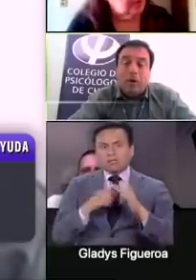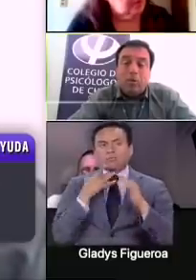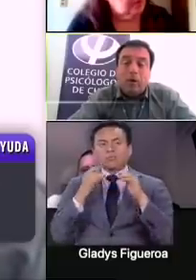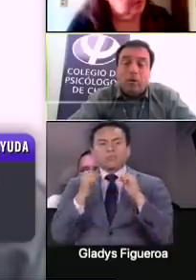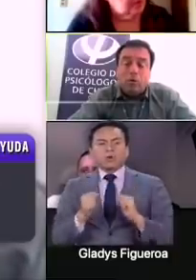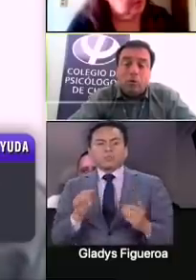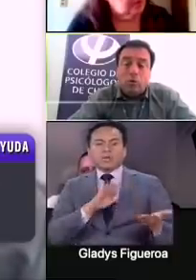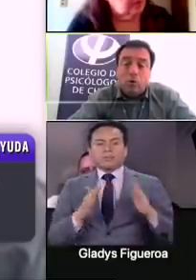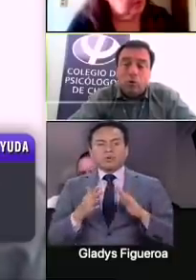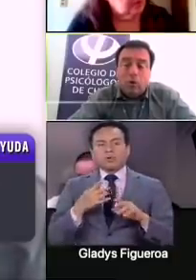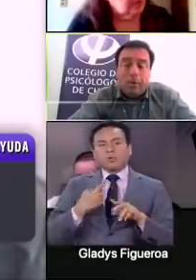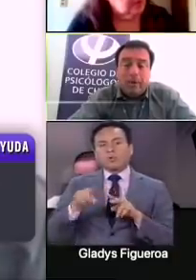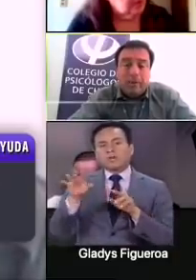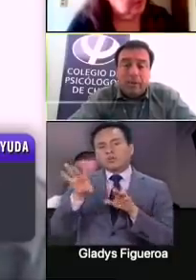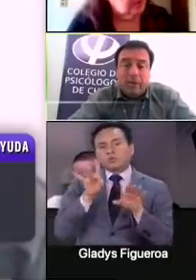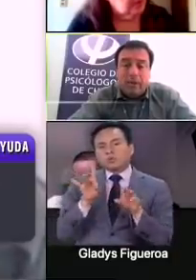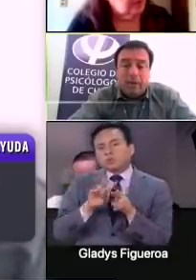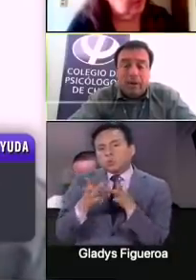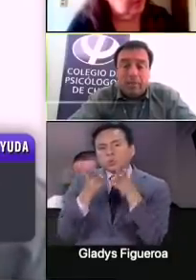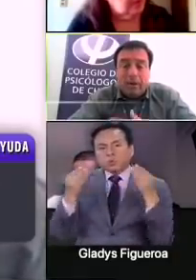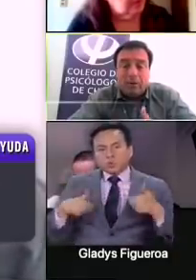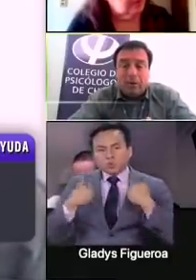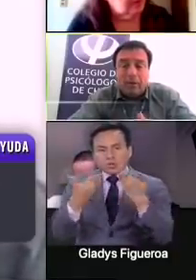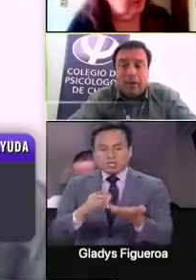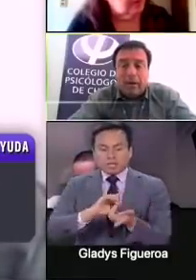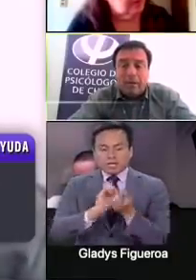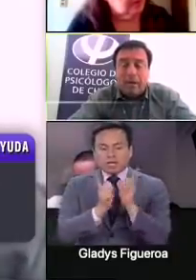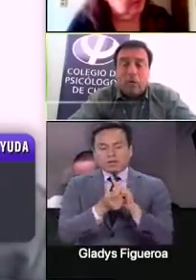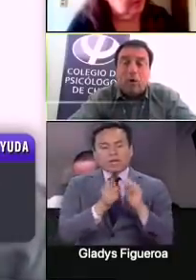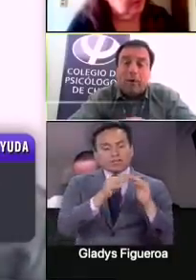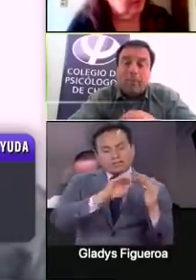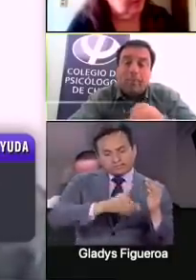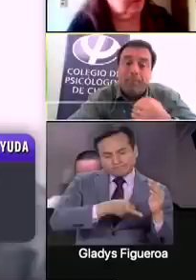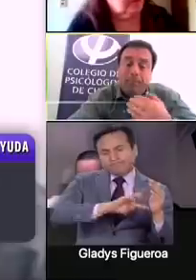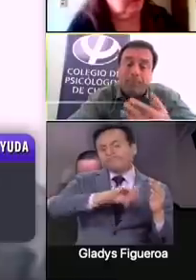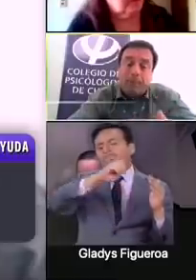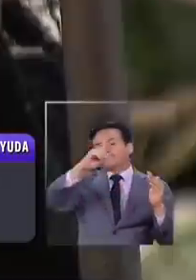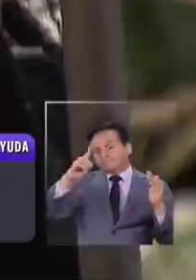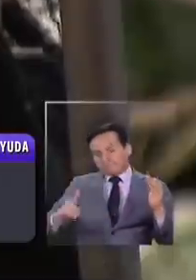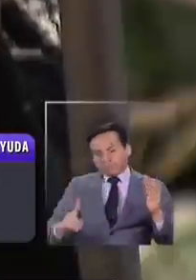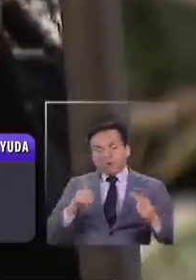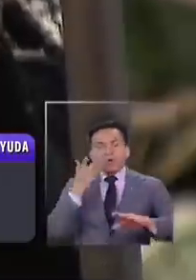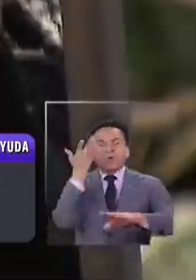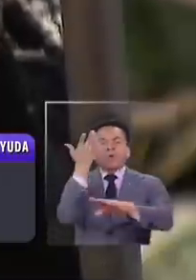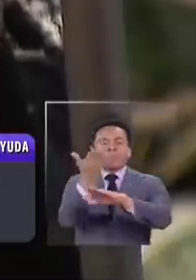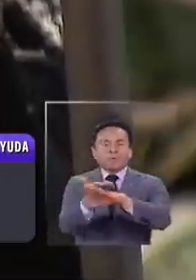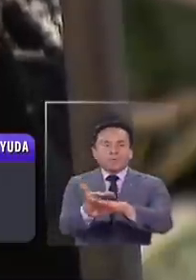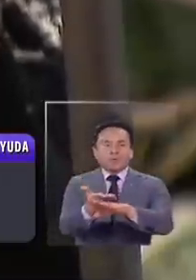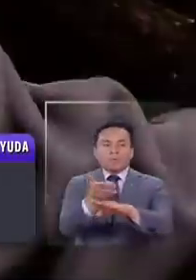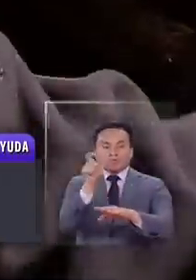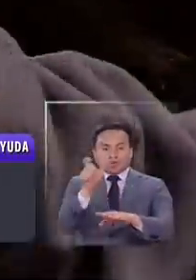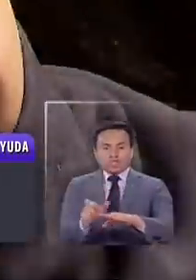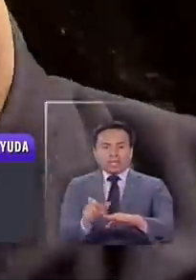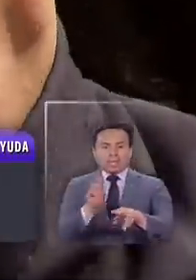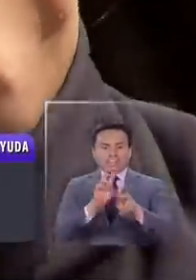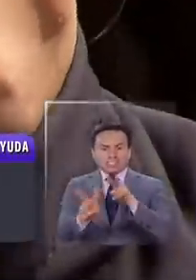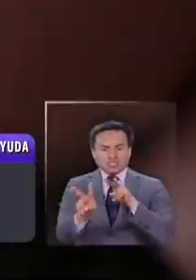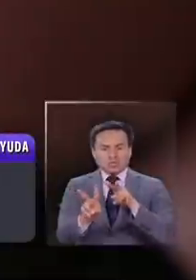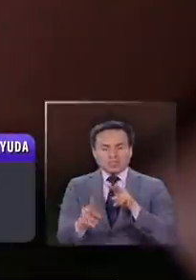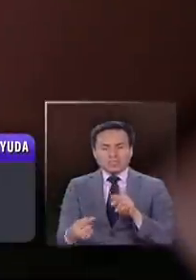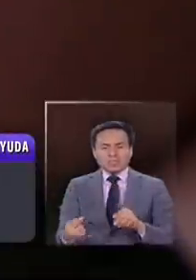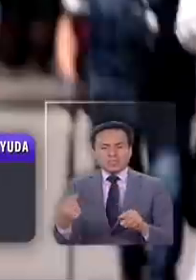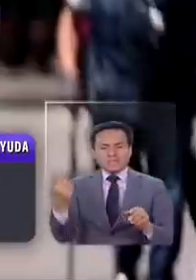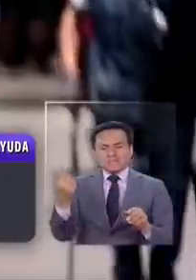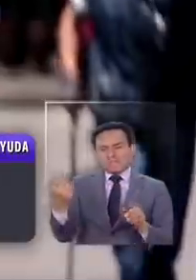tomado alguna otra solución, como haberse cambiado tal vez de casa o haber pedido al que está acusado de ser